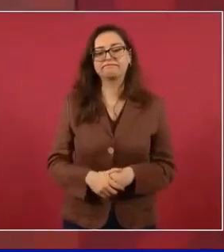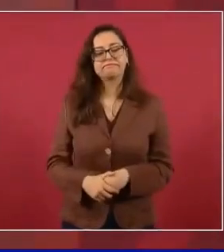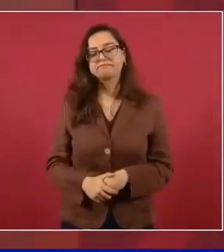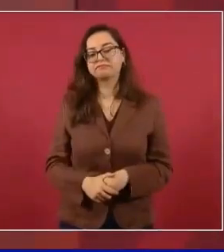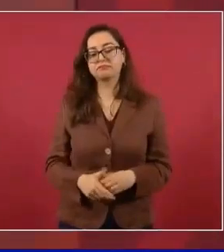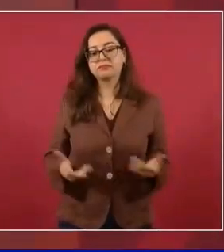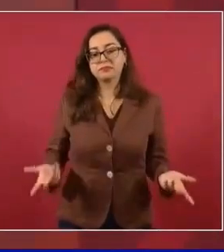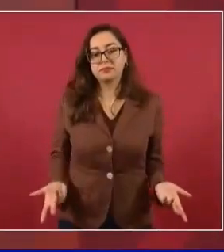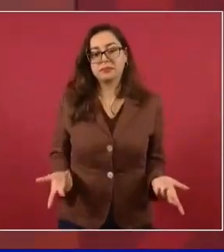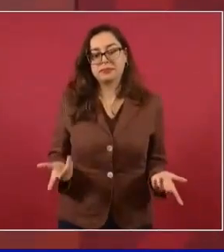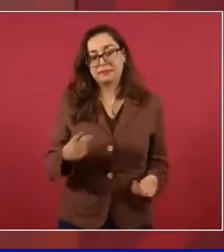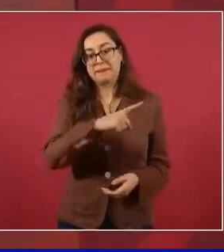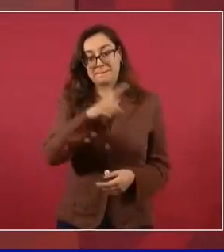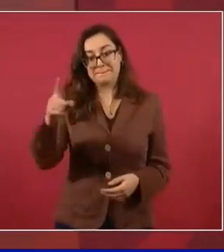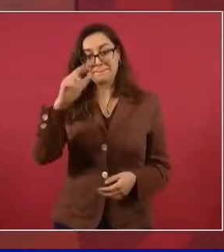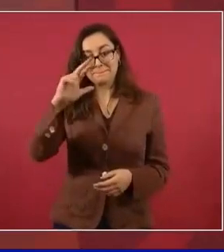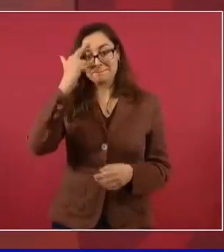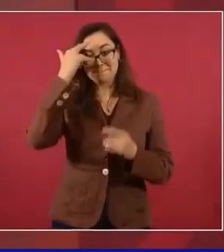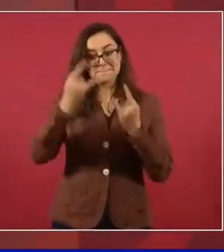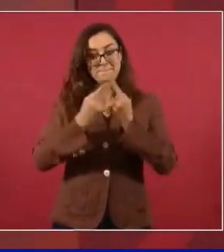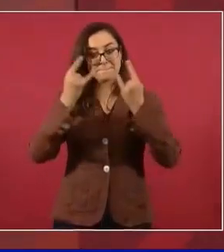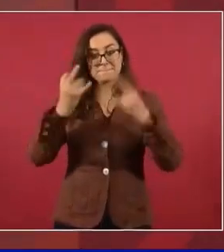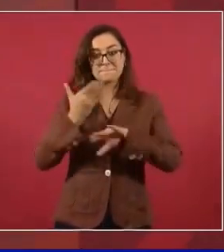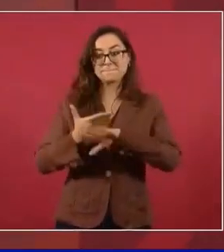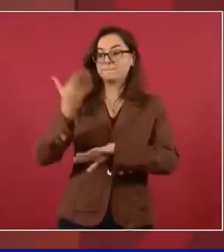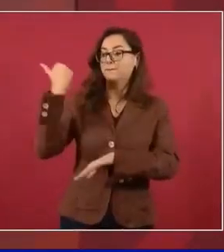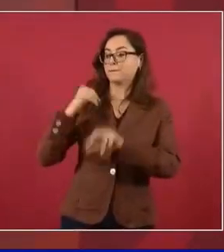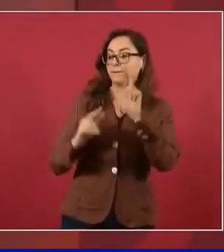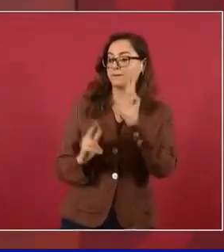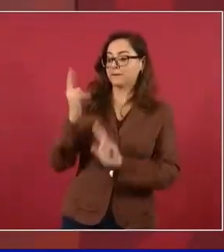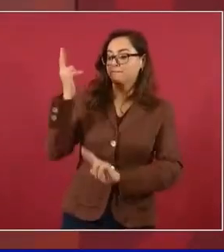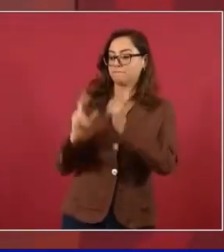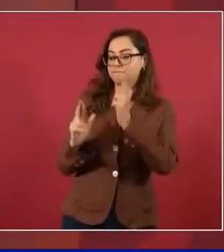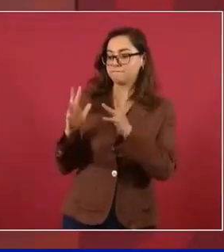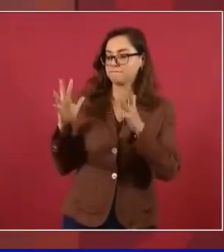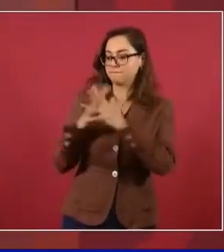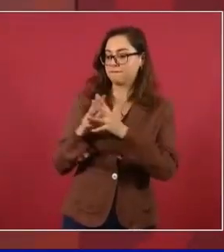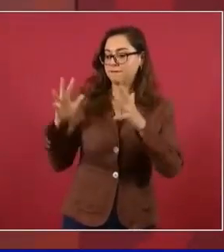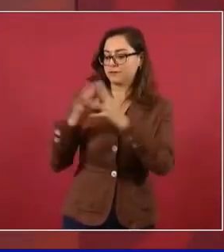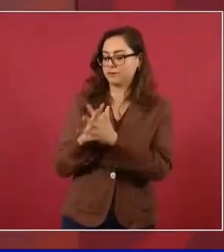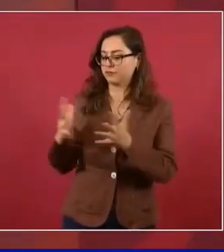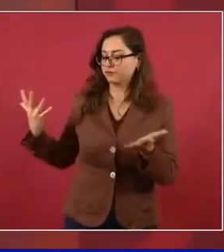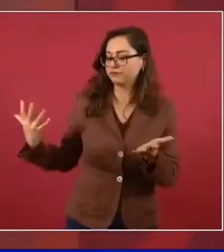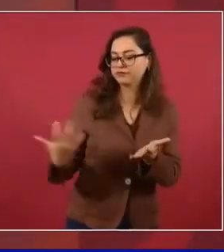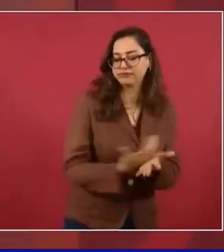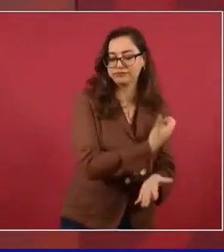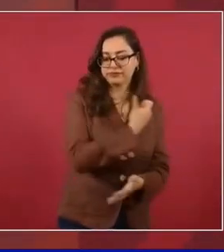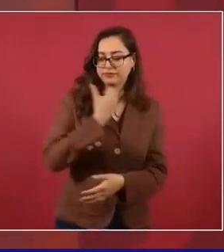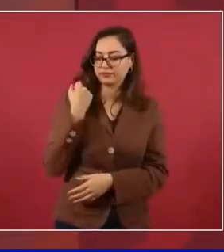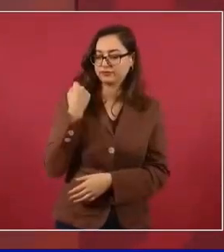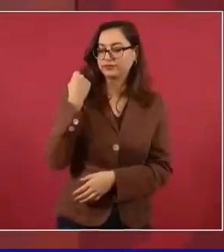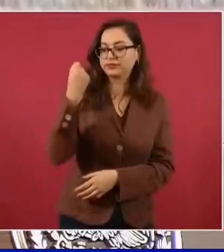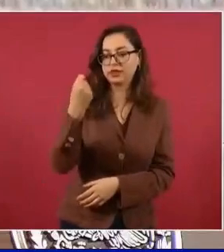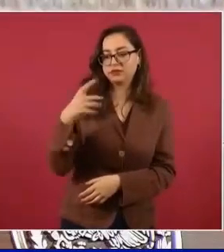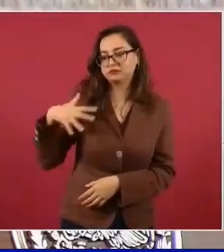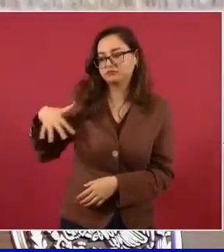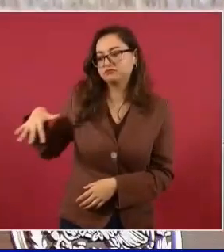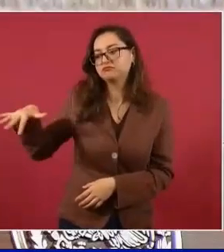revolucionarios llegaban a las haciendas y les decían a los esclavos, a los peones